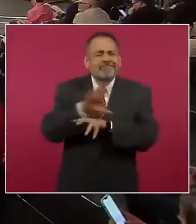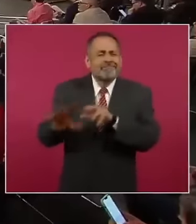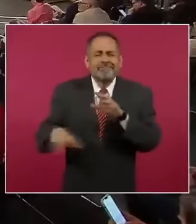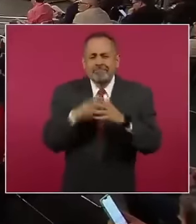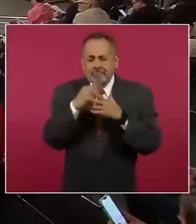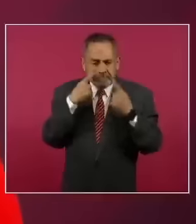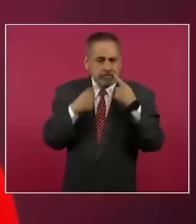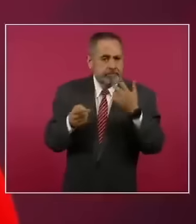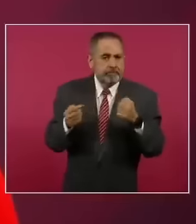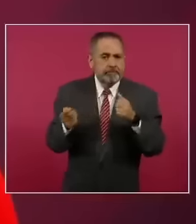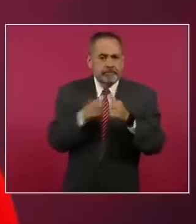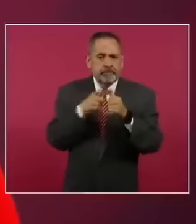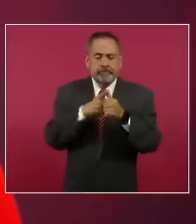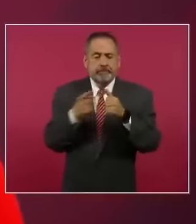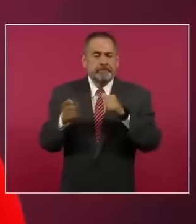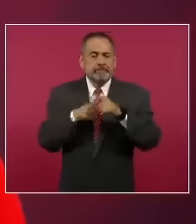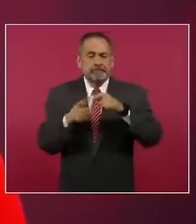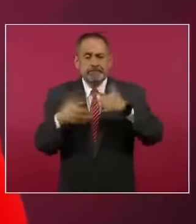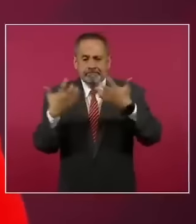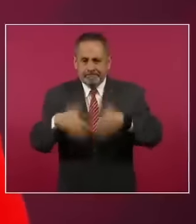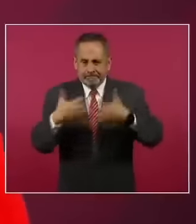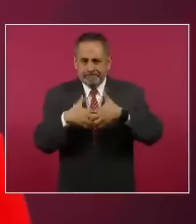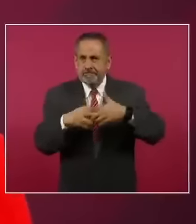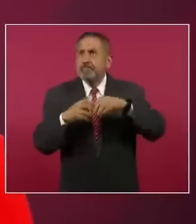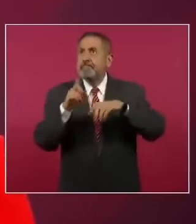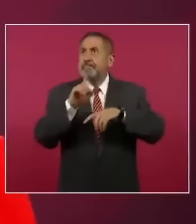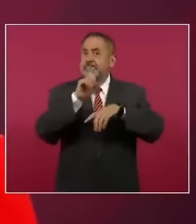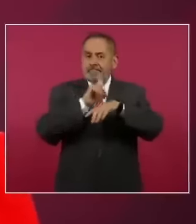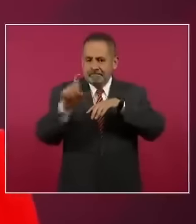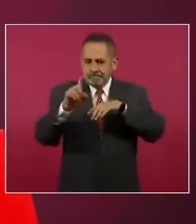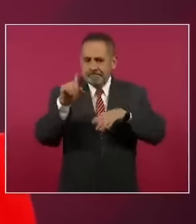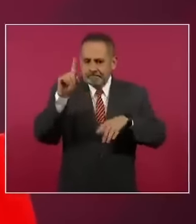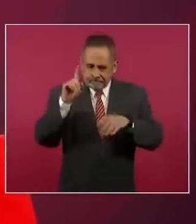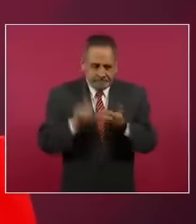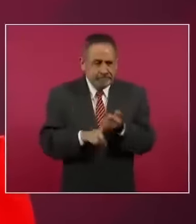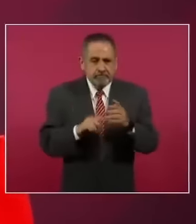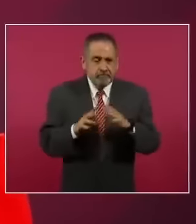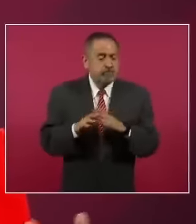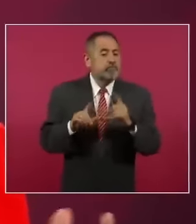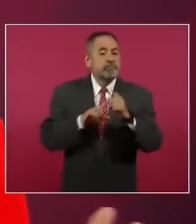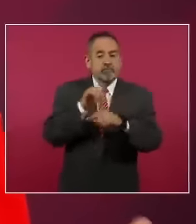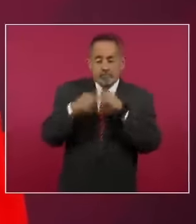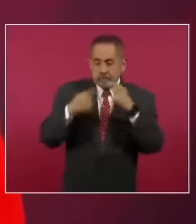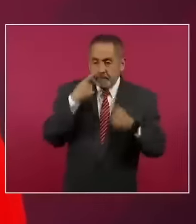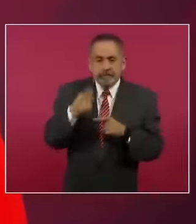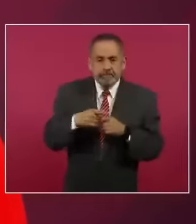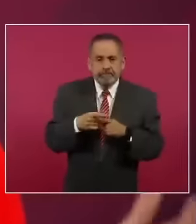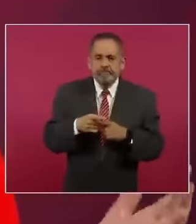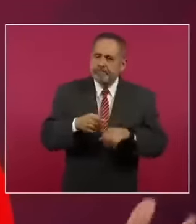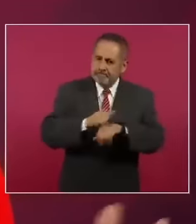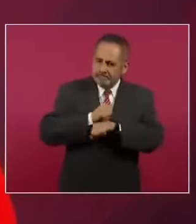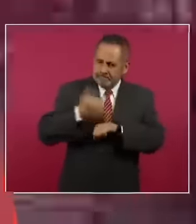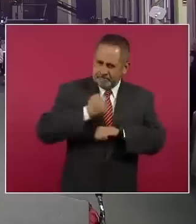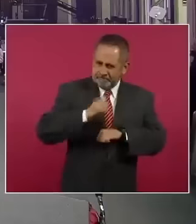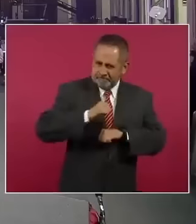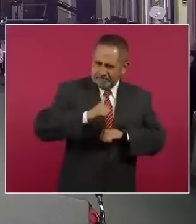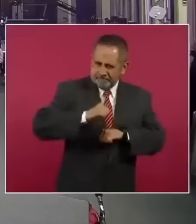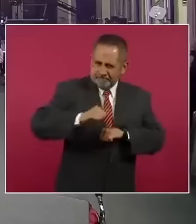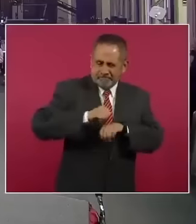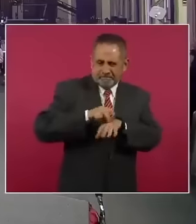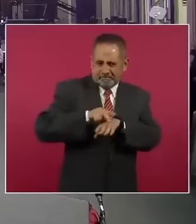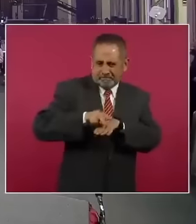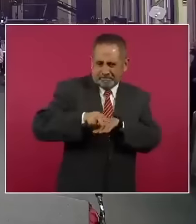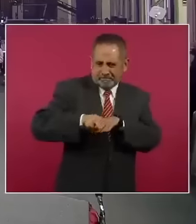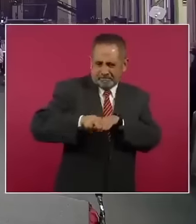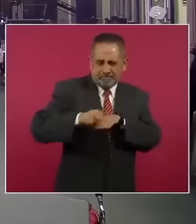digamos, electromecánica y de funcionamiento del tren. Y después se tiene que correr en la vía que nos estaba